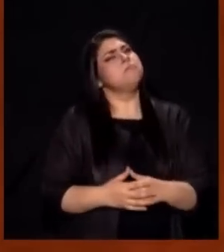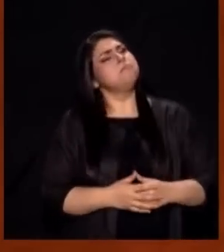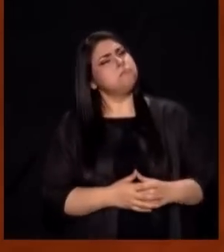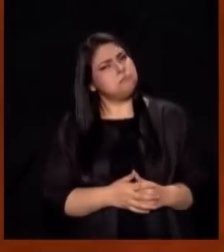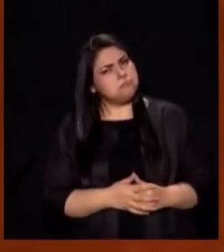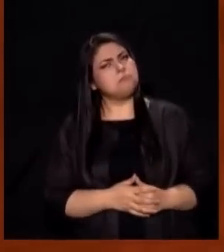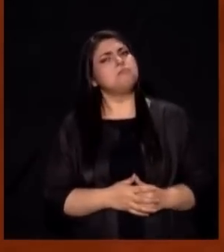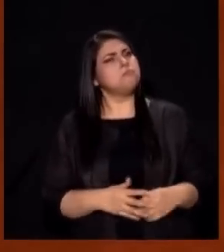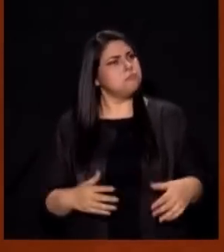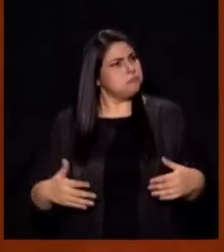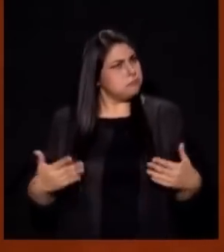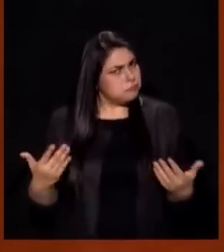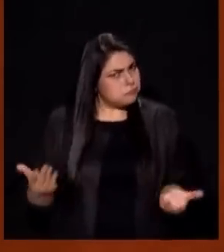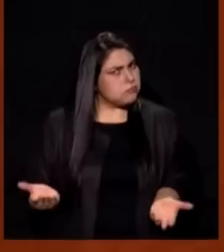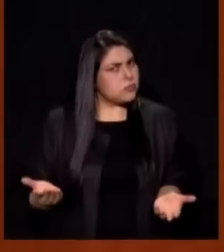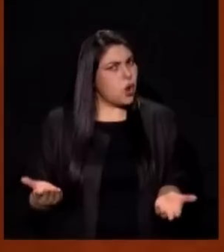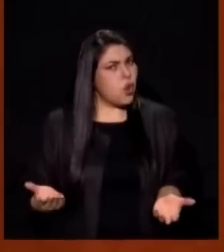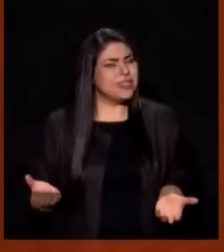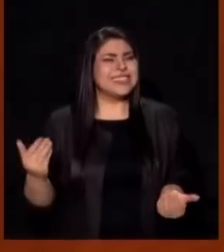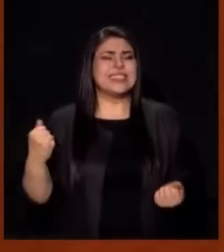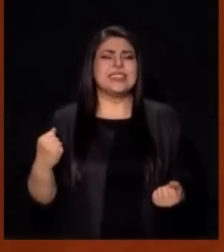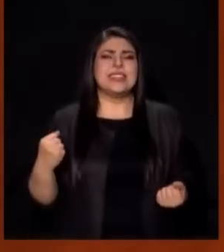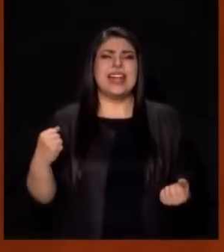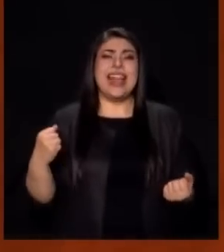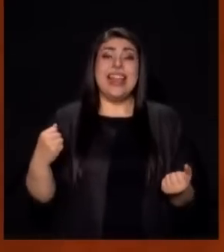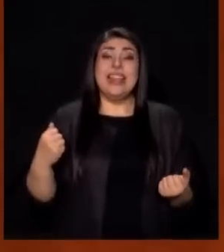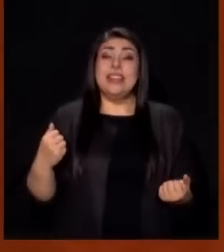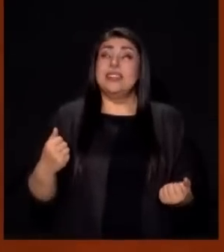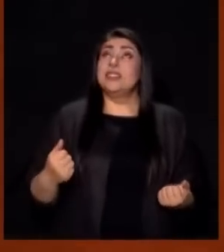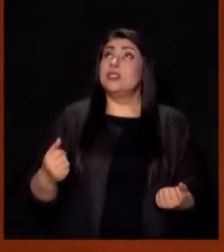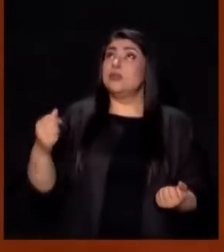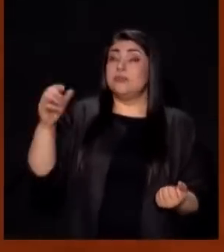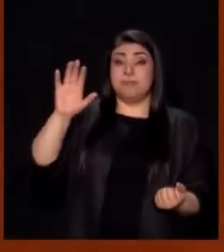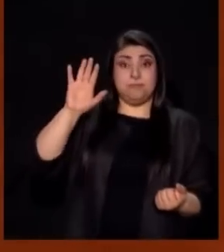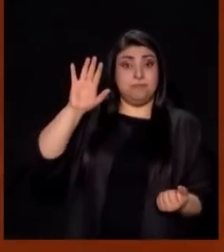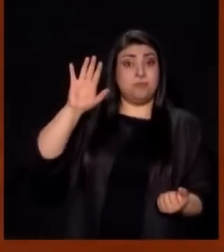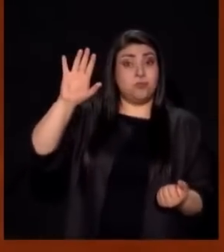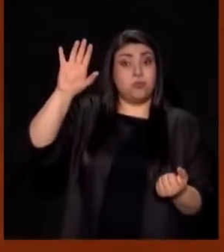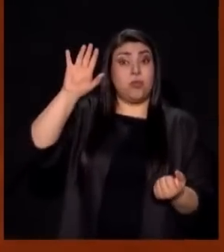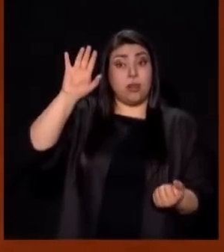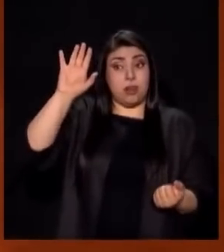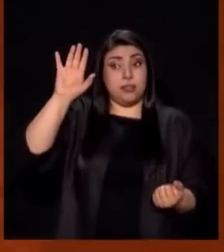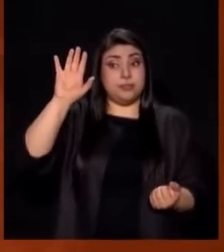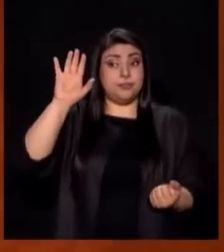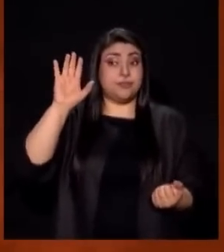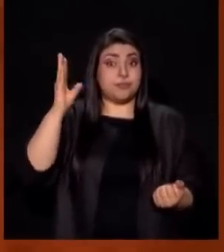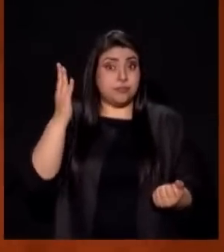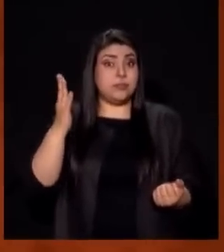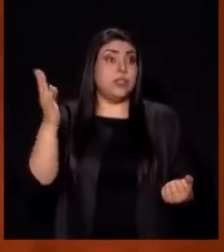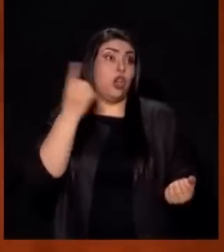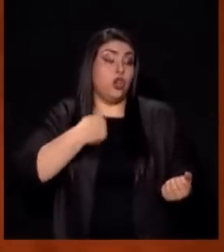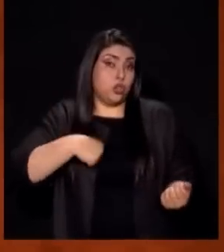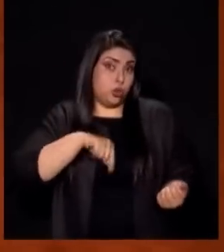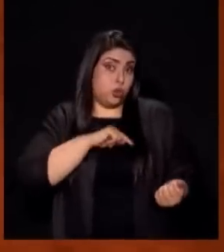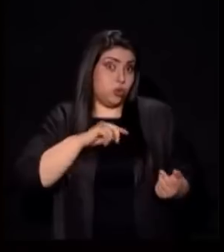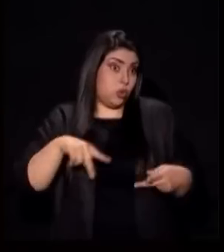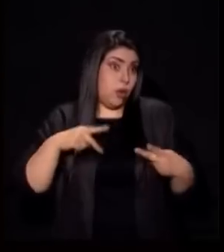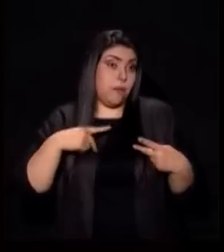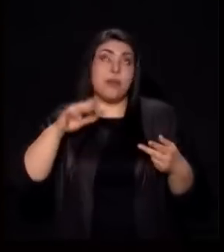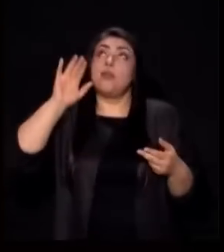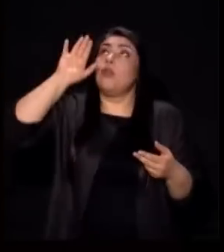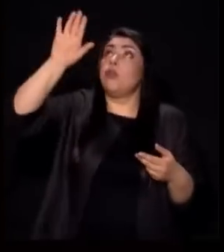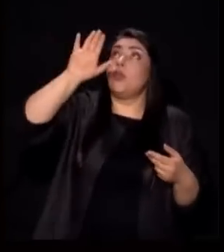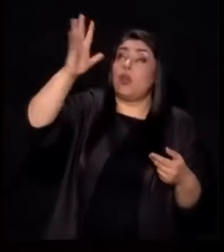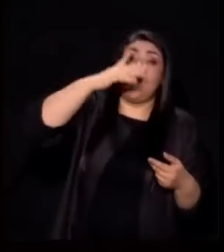Que la herencia Otorgada Si En este caso sería En vida Porque Dios no muere Ni